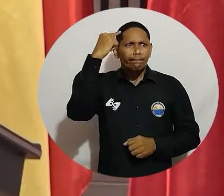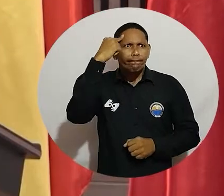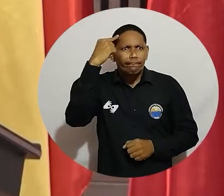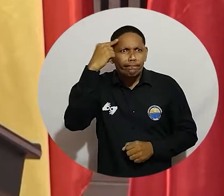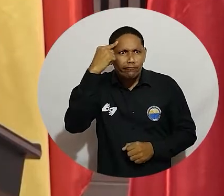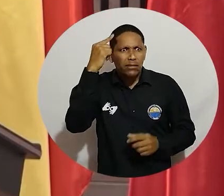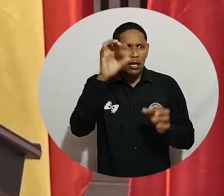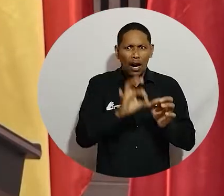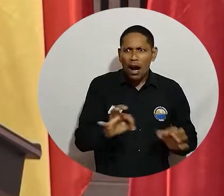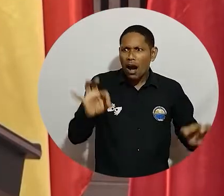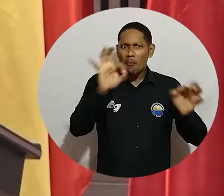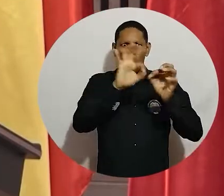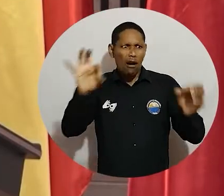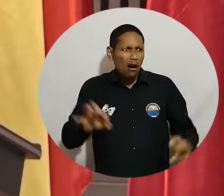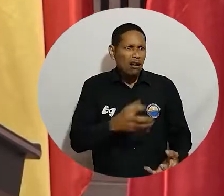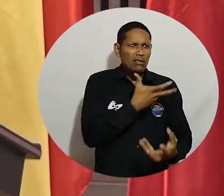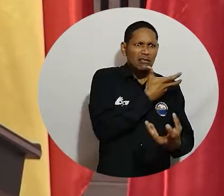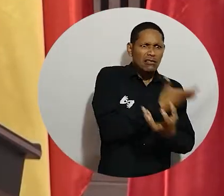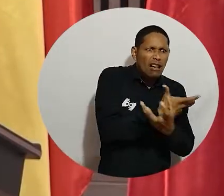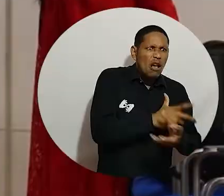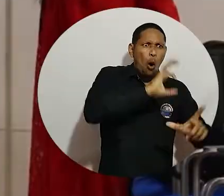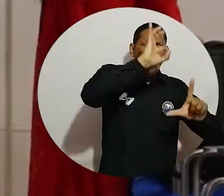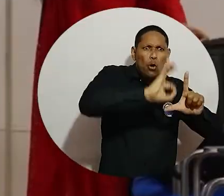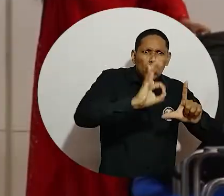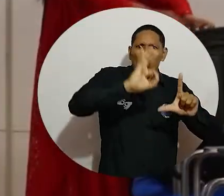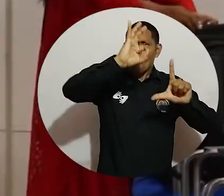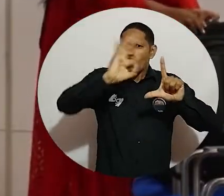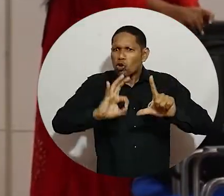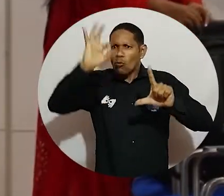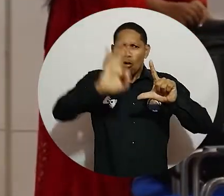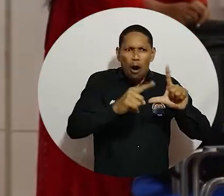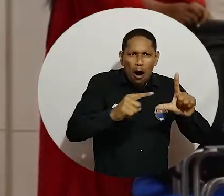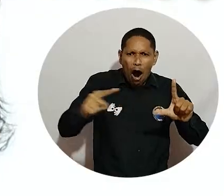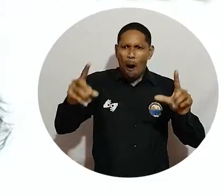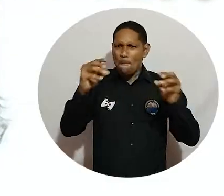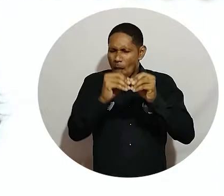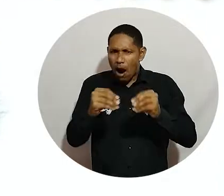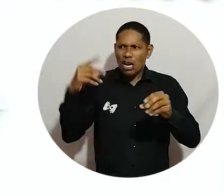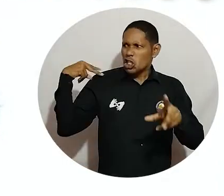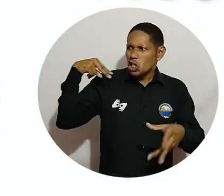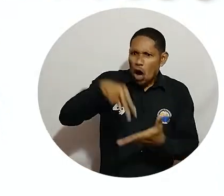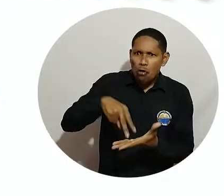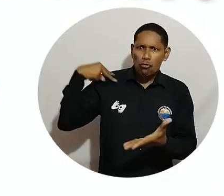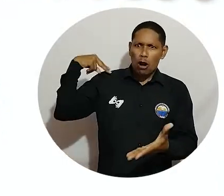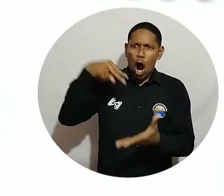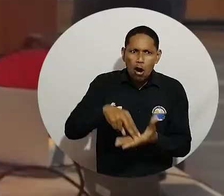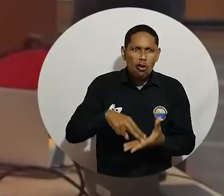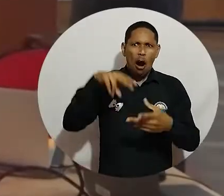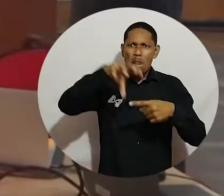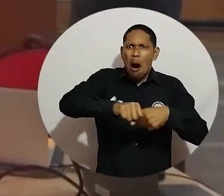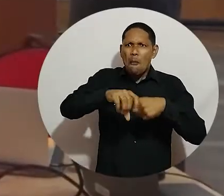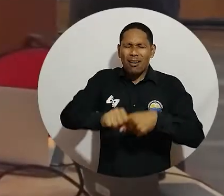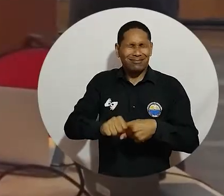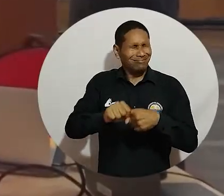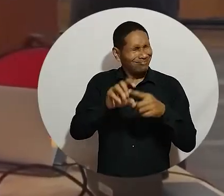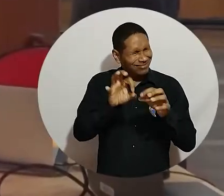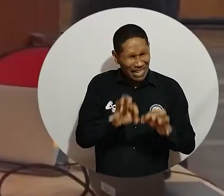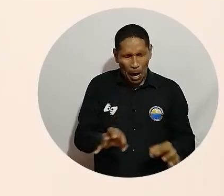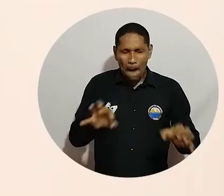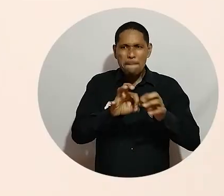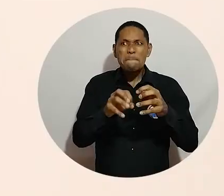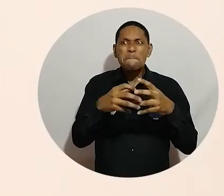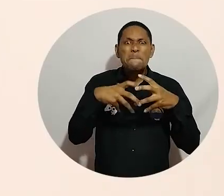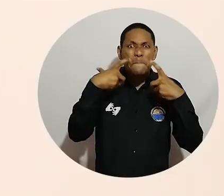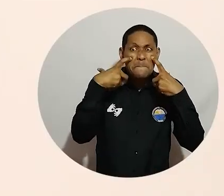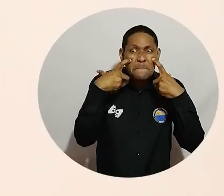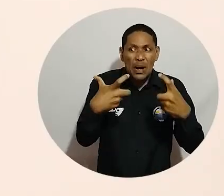obsesión de los papers y de la cienciometría, de pretender acumular artículos y citas de manera casi que exponencial y permanente.